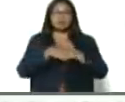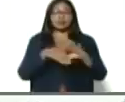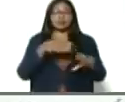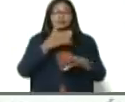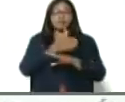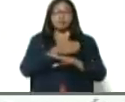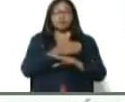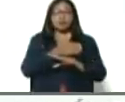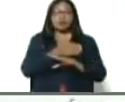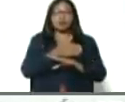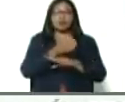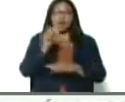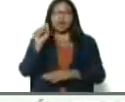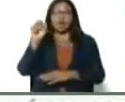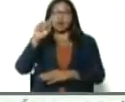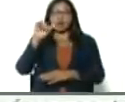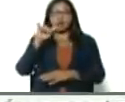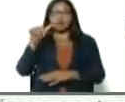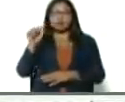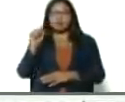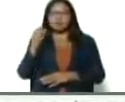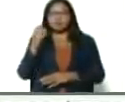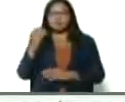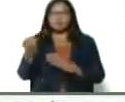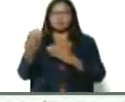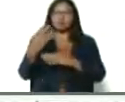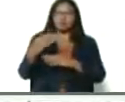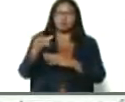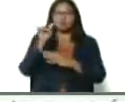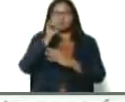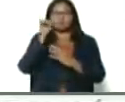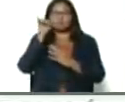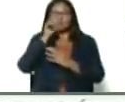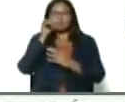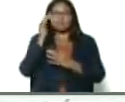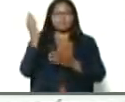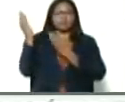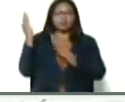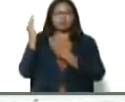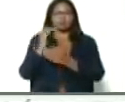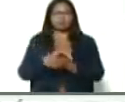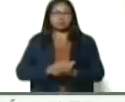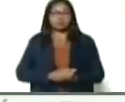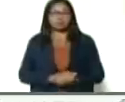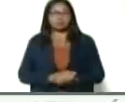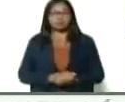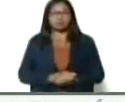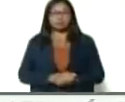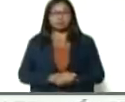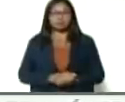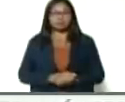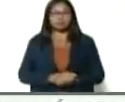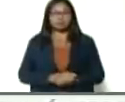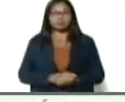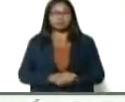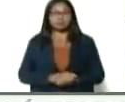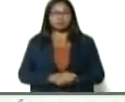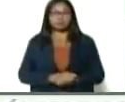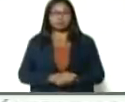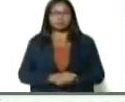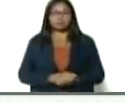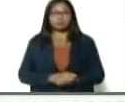península de Araya, y me mandó, un video, bien bueno, que están viendo ustedes, ahorita, cuando estaba,